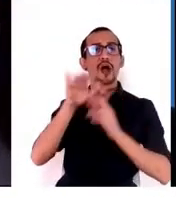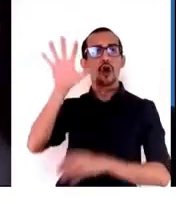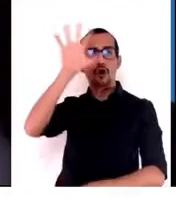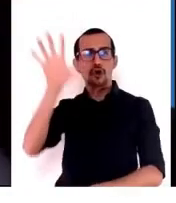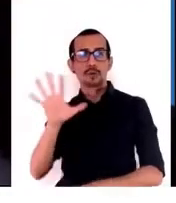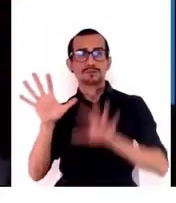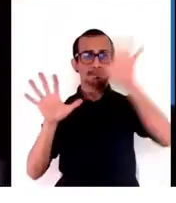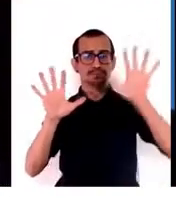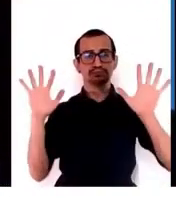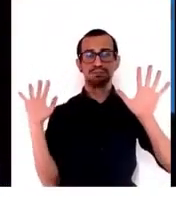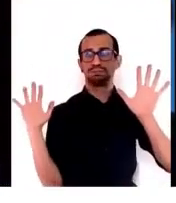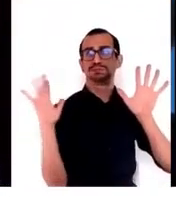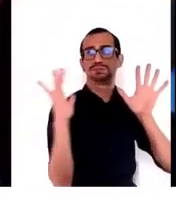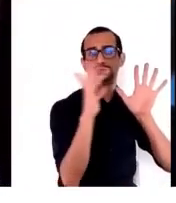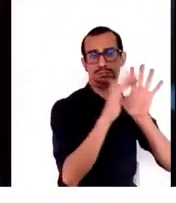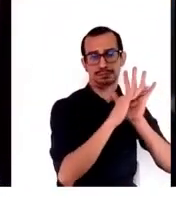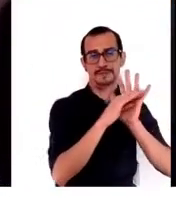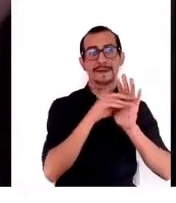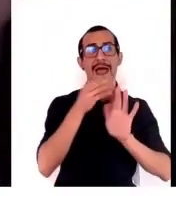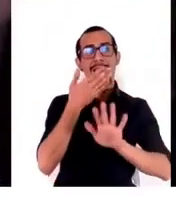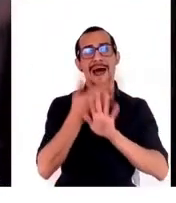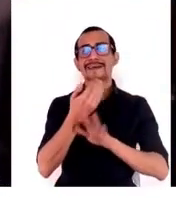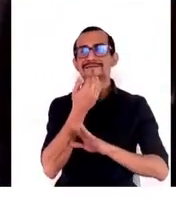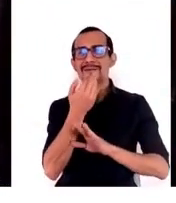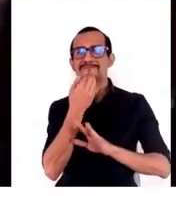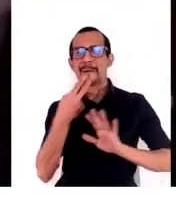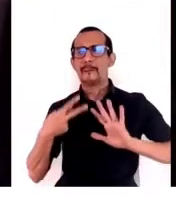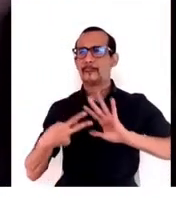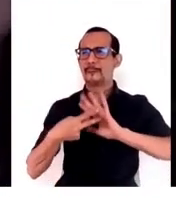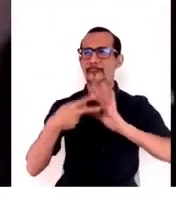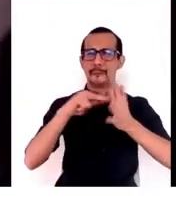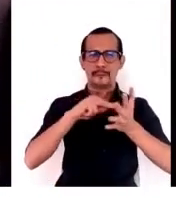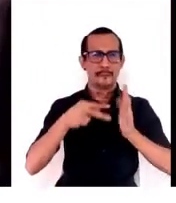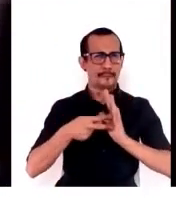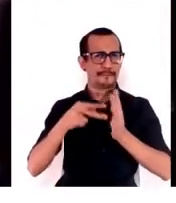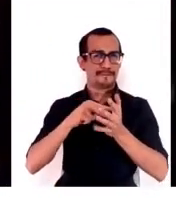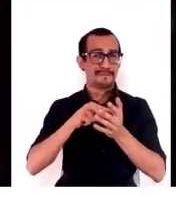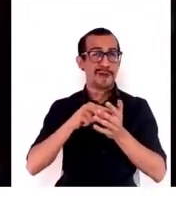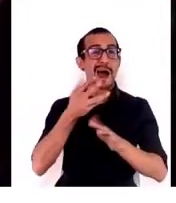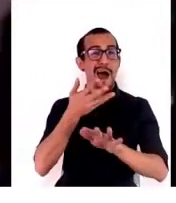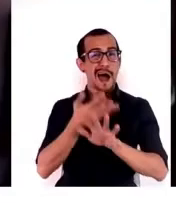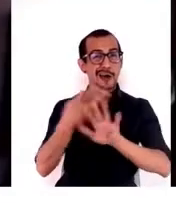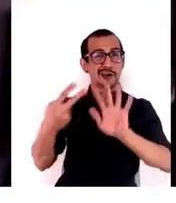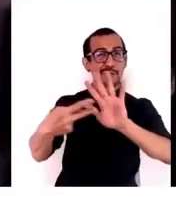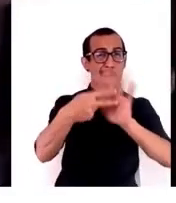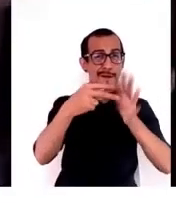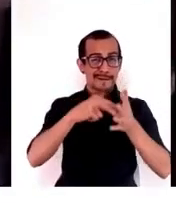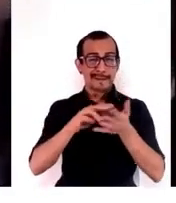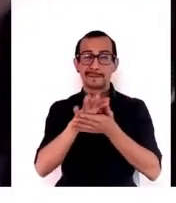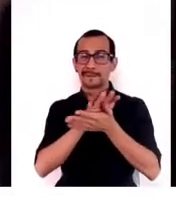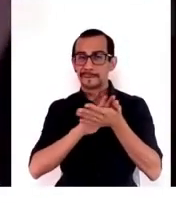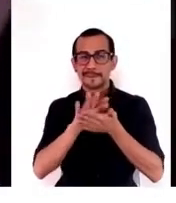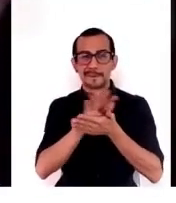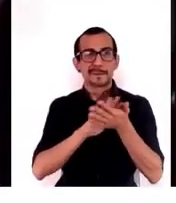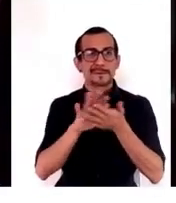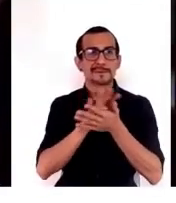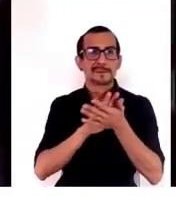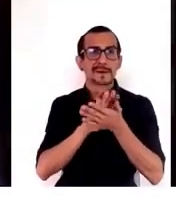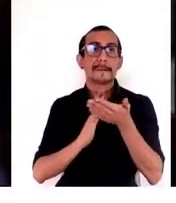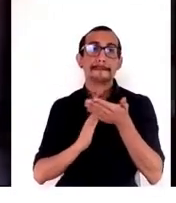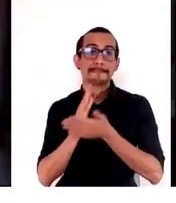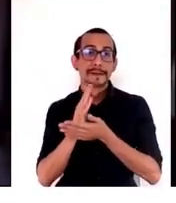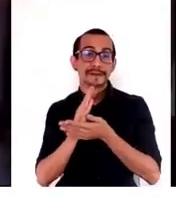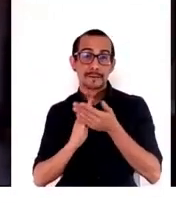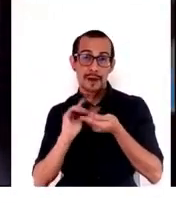por ejemplo, tenemos también conflictos. El conflicto, por ejemplo, tiene todo. Hay conflictos que empiezan por el